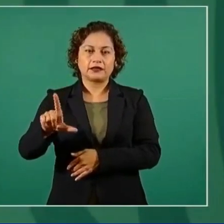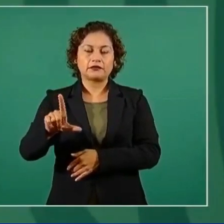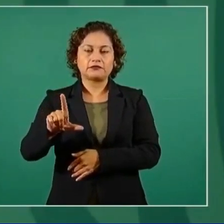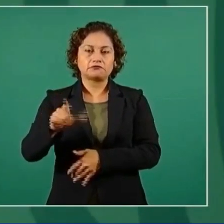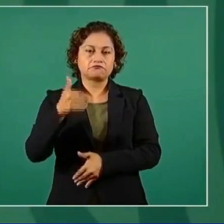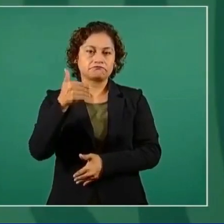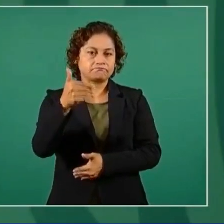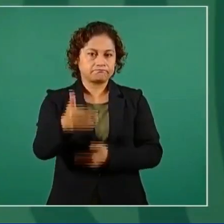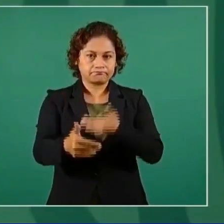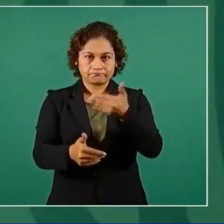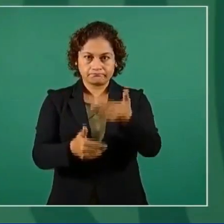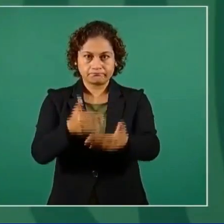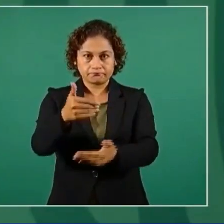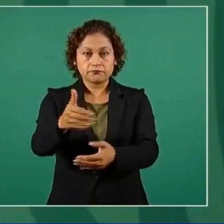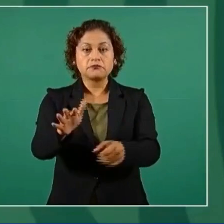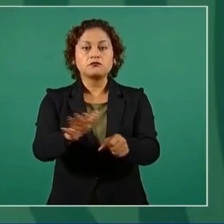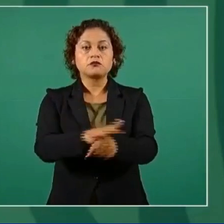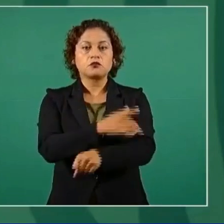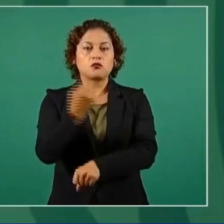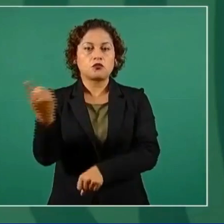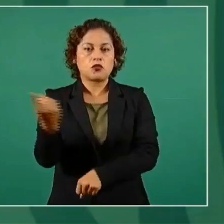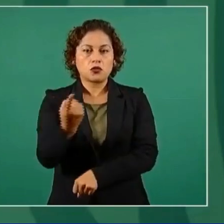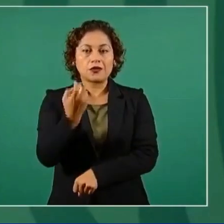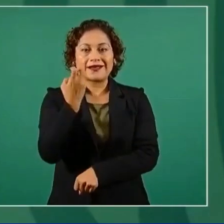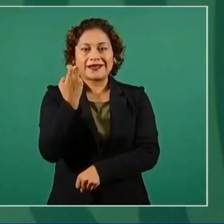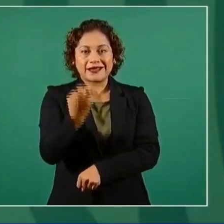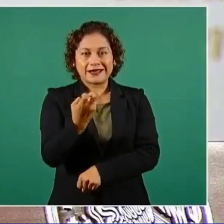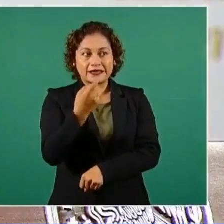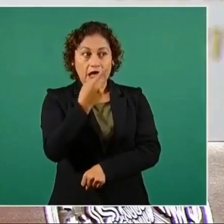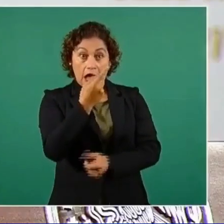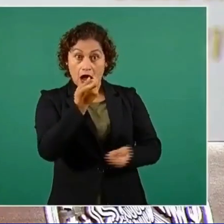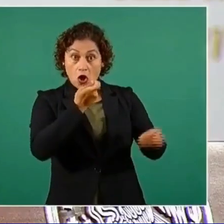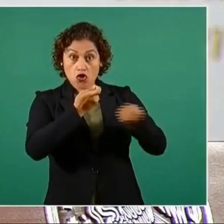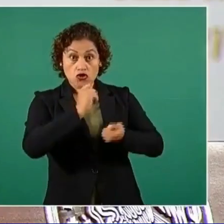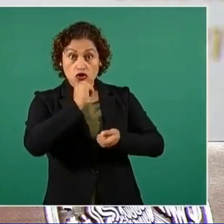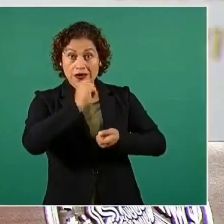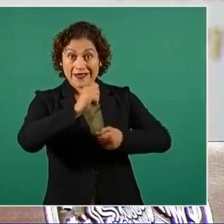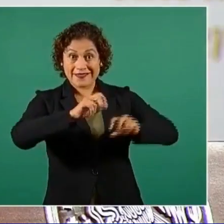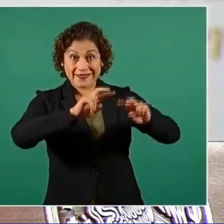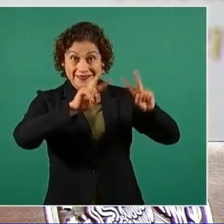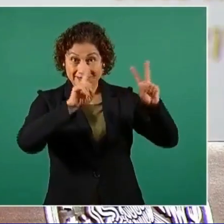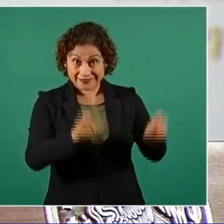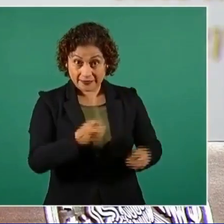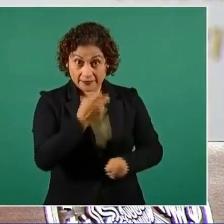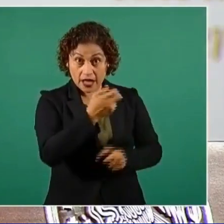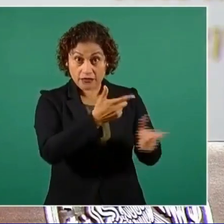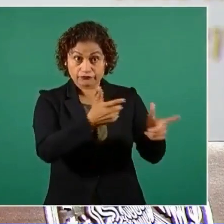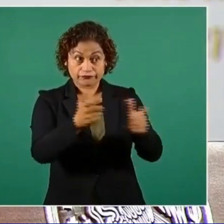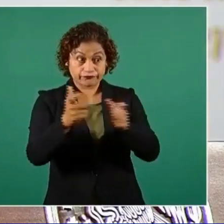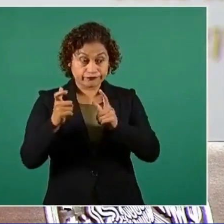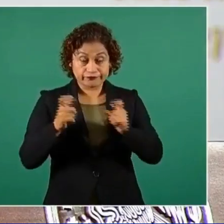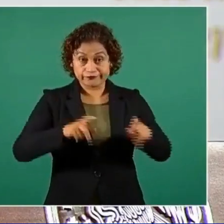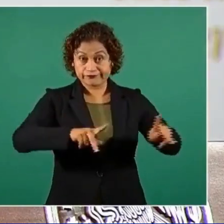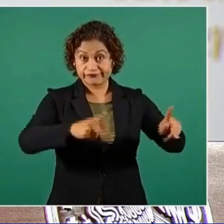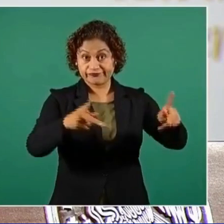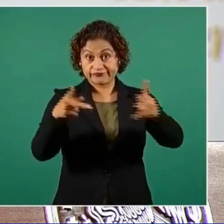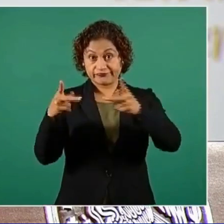Porque nos afecta el que no haya control sobre la venta de las armas.